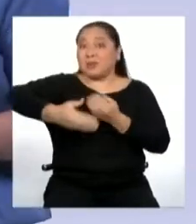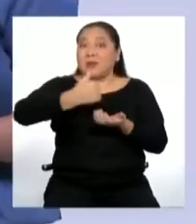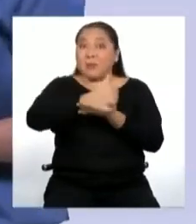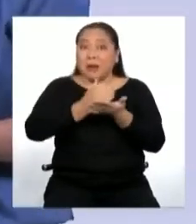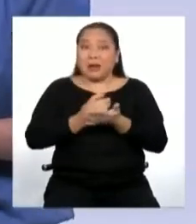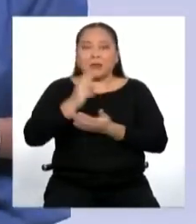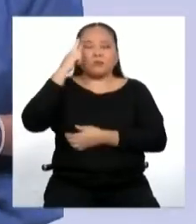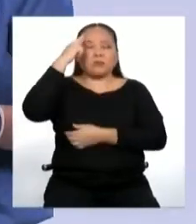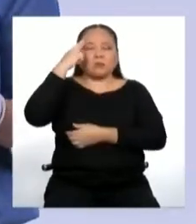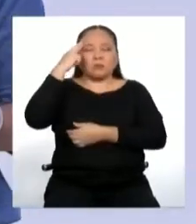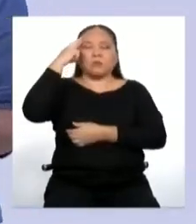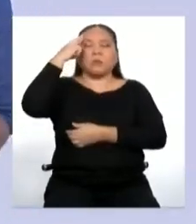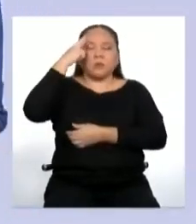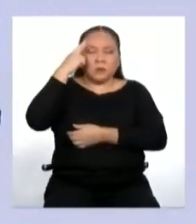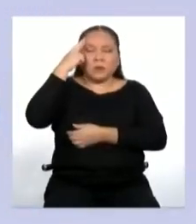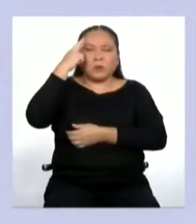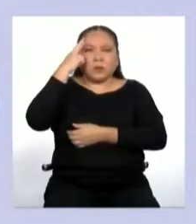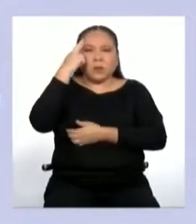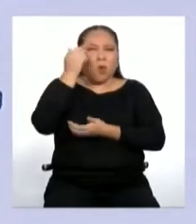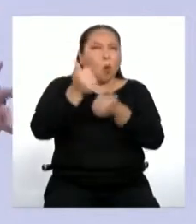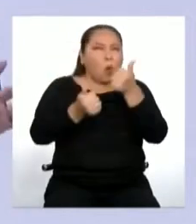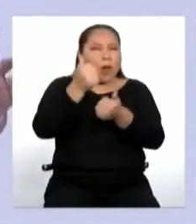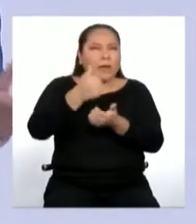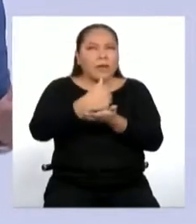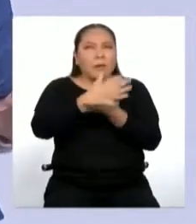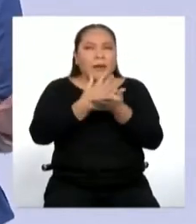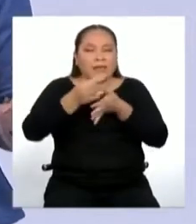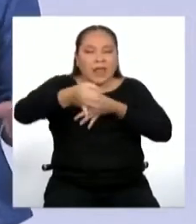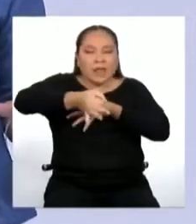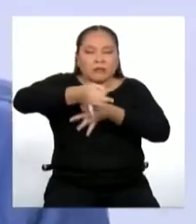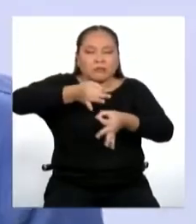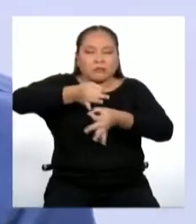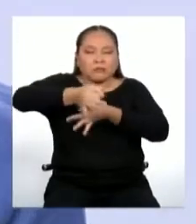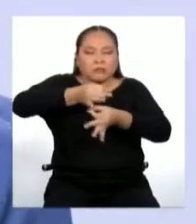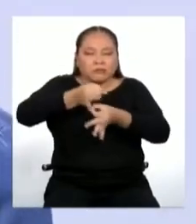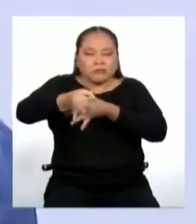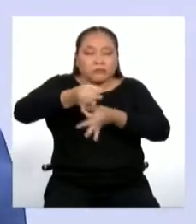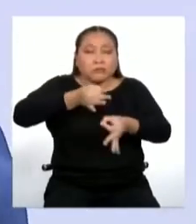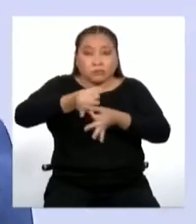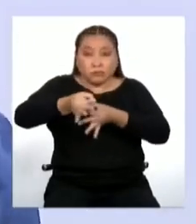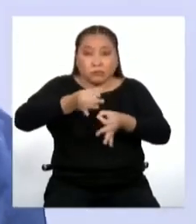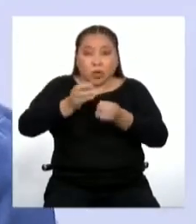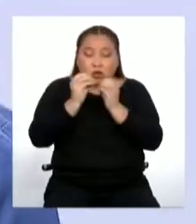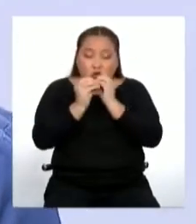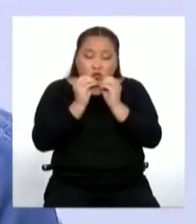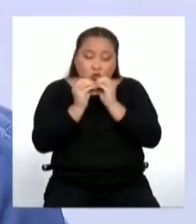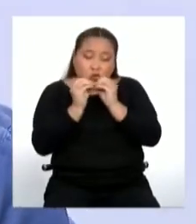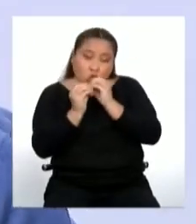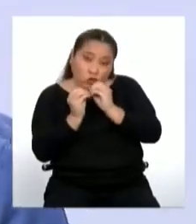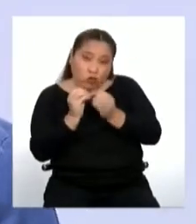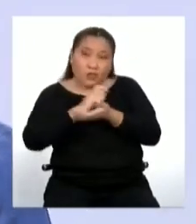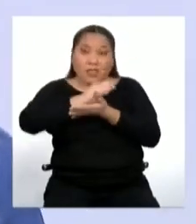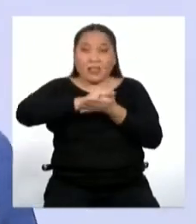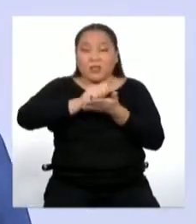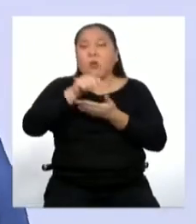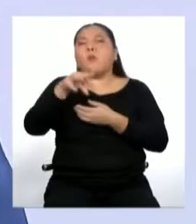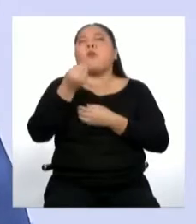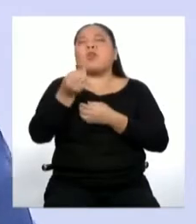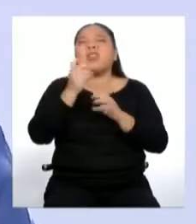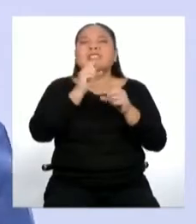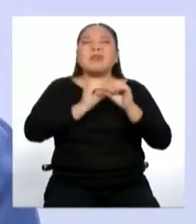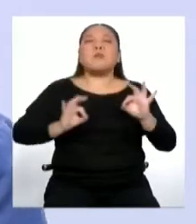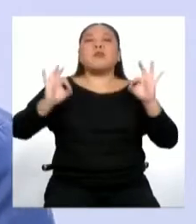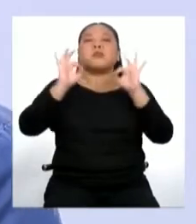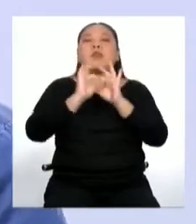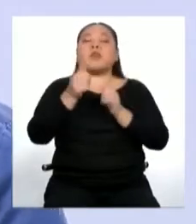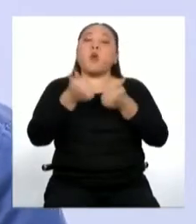reflexionaremos sobre en qué consiste la adecuación de textos, por qué es importante, así como también cuáles son los elementos